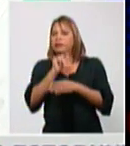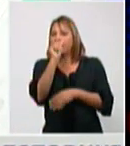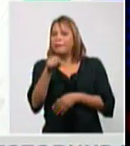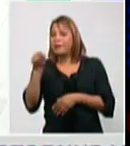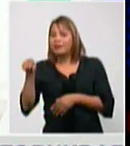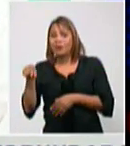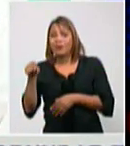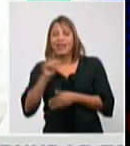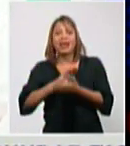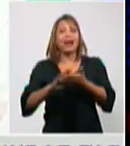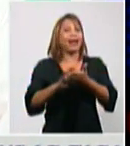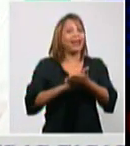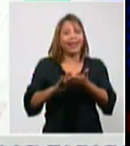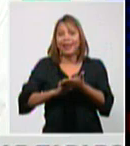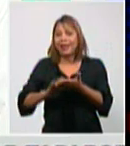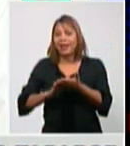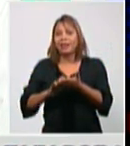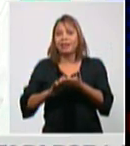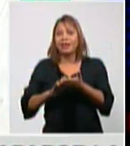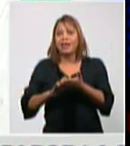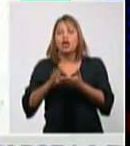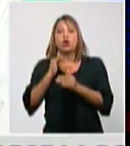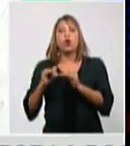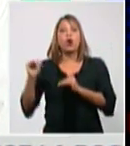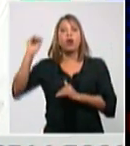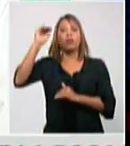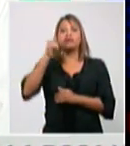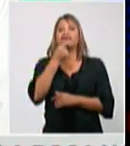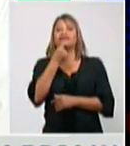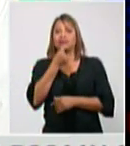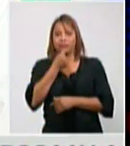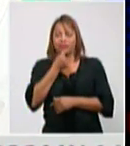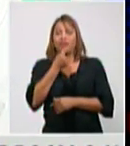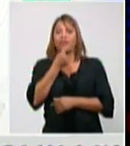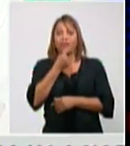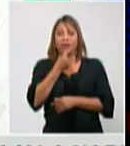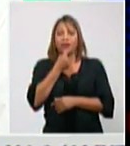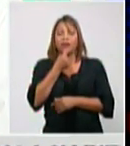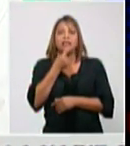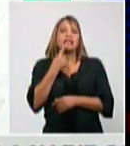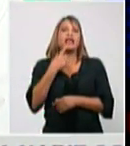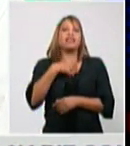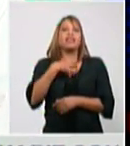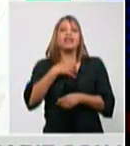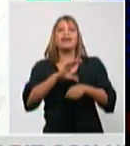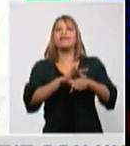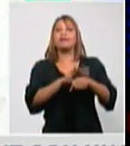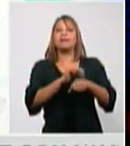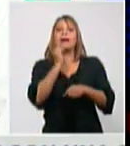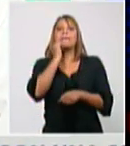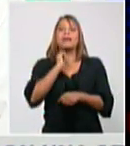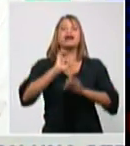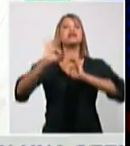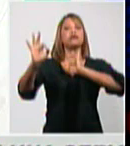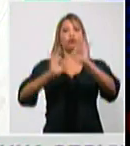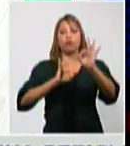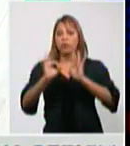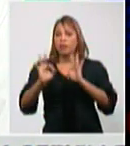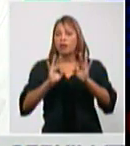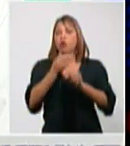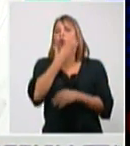nadie los adultos mayores y si son con comorbilidades más los jóvenes